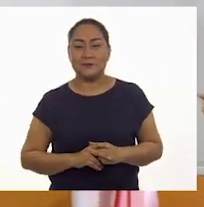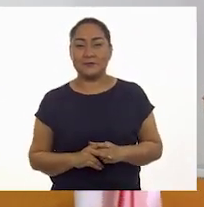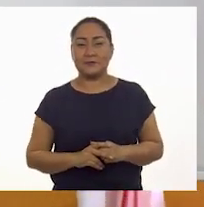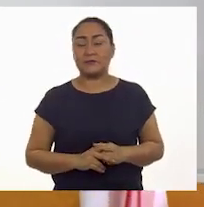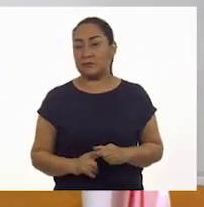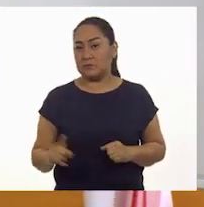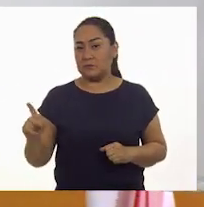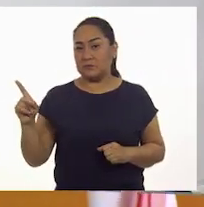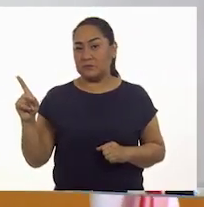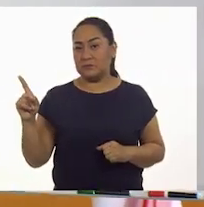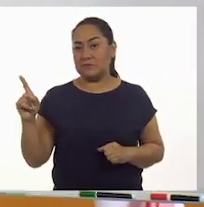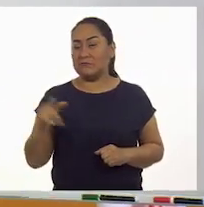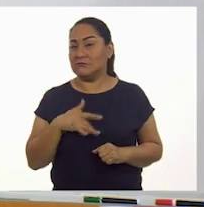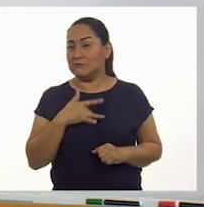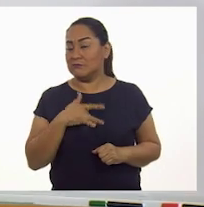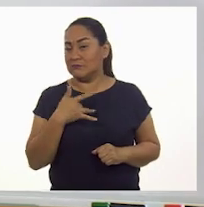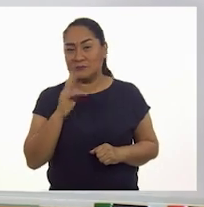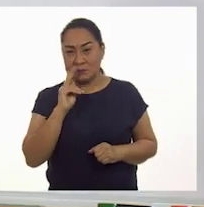¿Ustedes qué dicen? ¿Cómo lo ven?